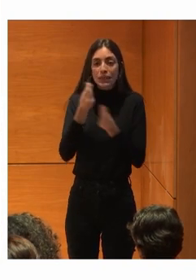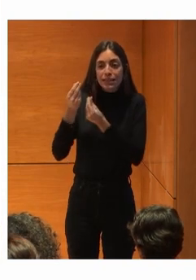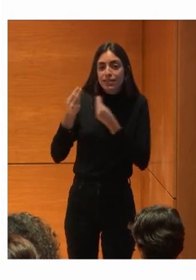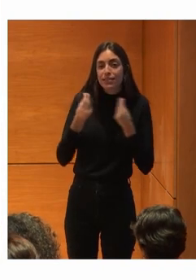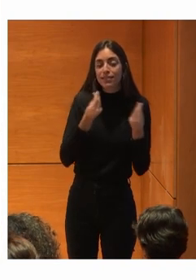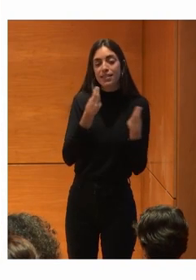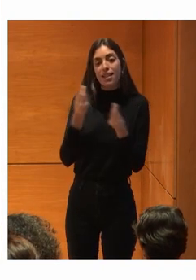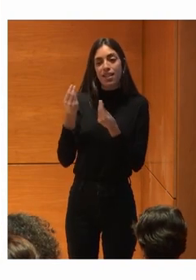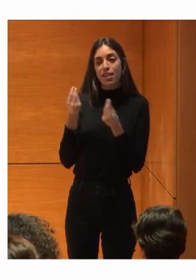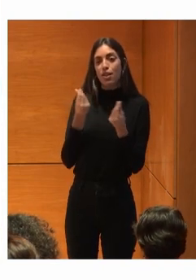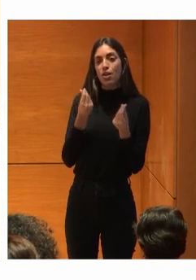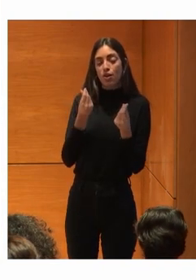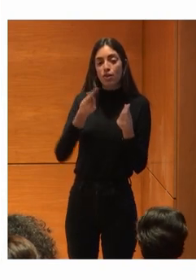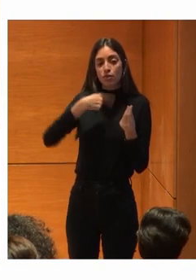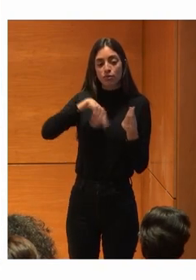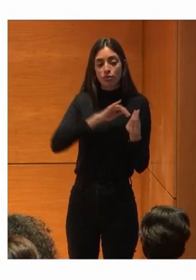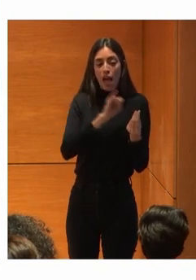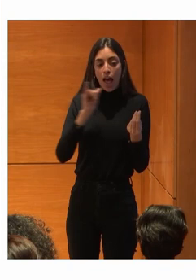De boca Que tenemos